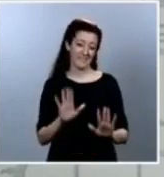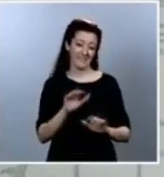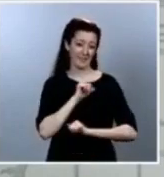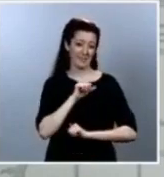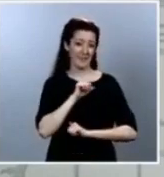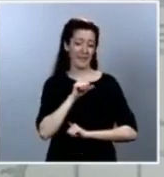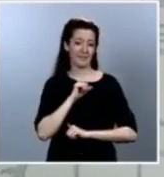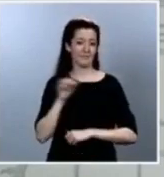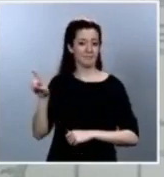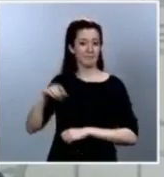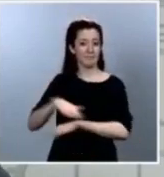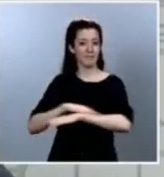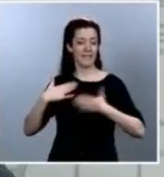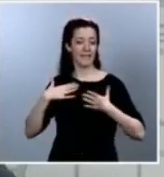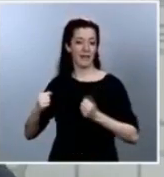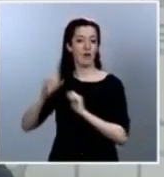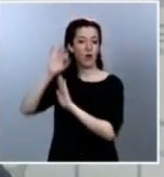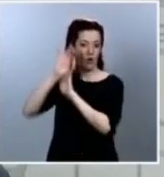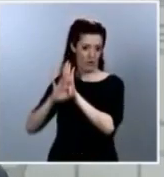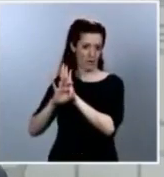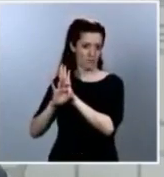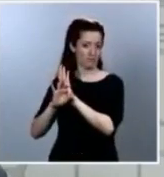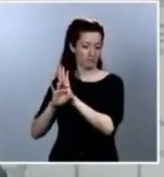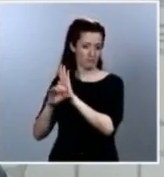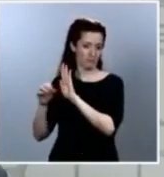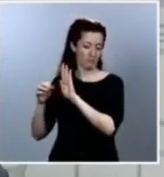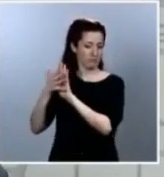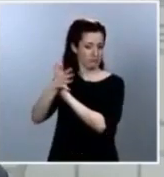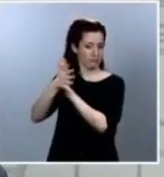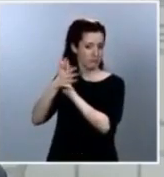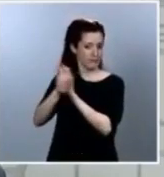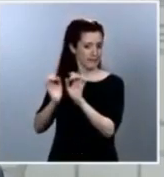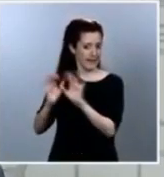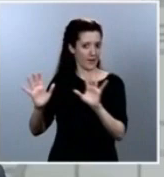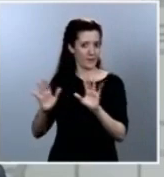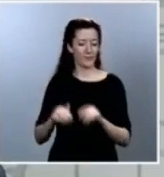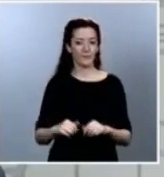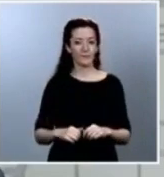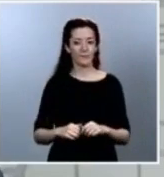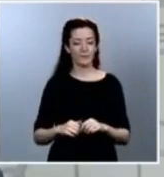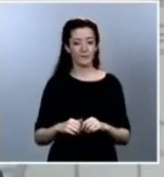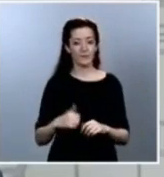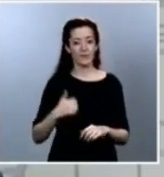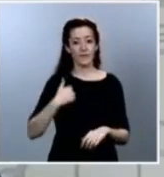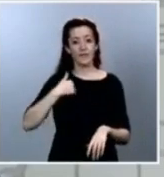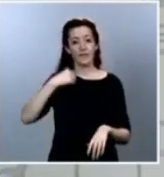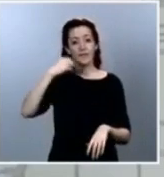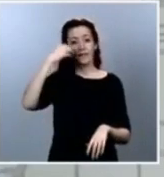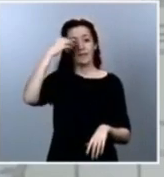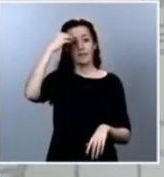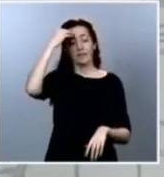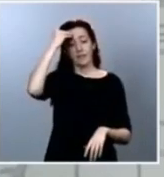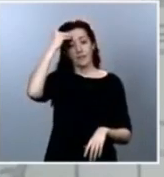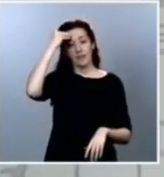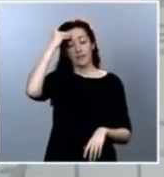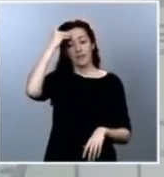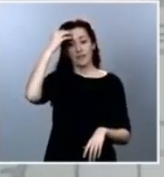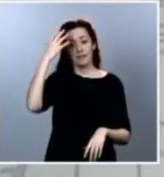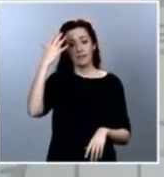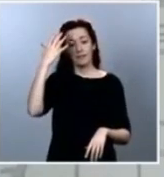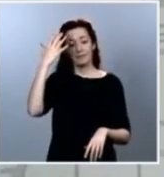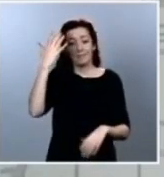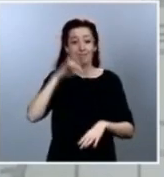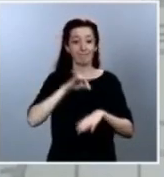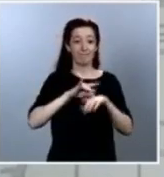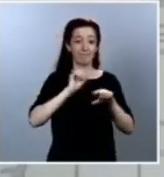clarificarán algunas de estas cuestiones. Pero yo creo que la verdad es que la evolución de la epidemia y el control de la misma